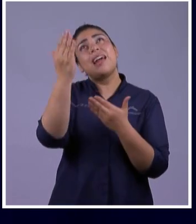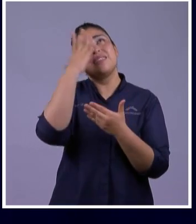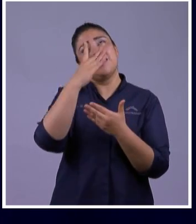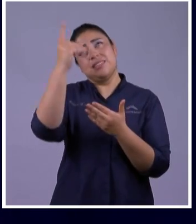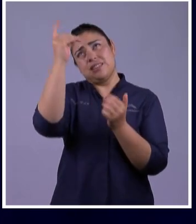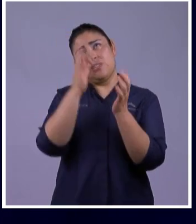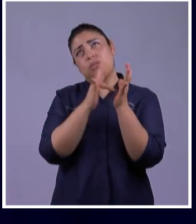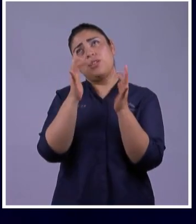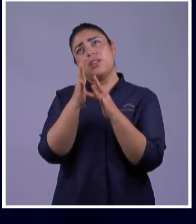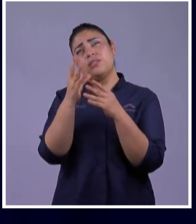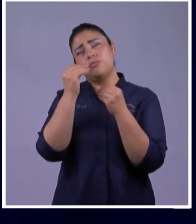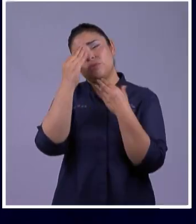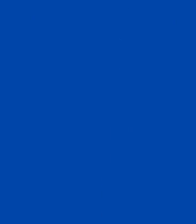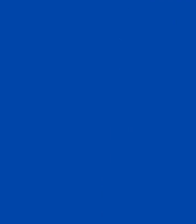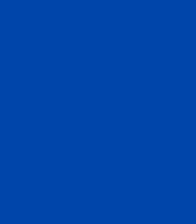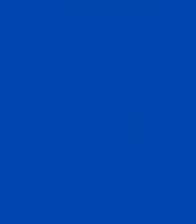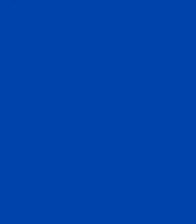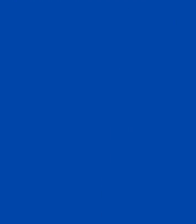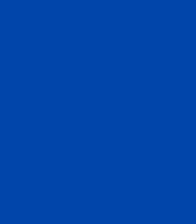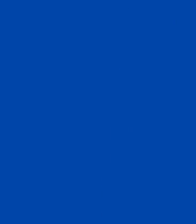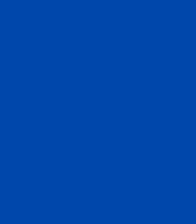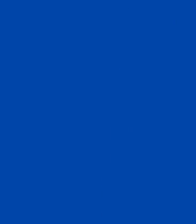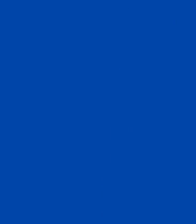Dios Los Bendiga